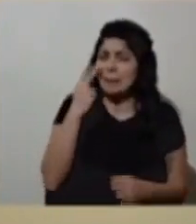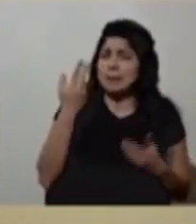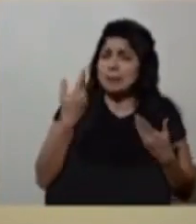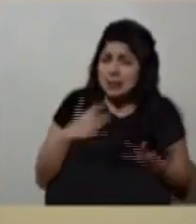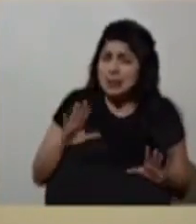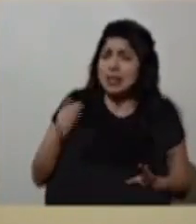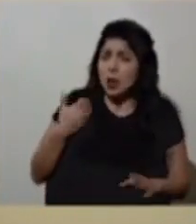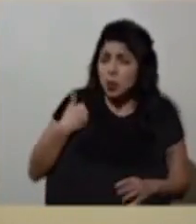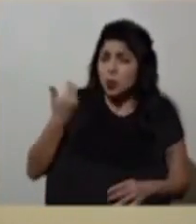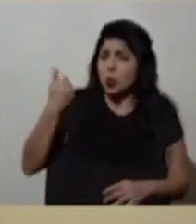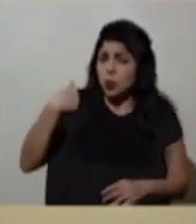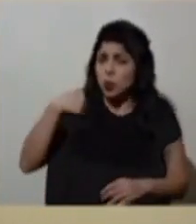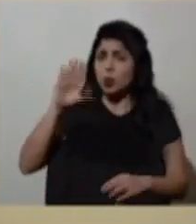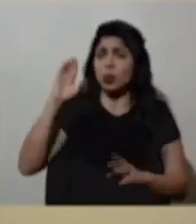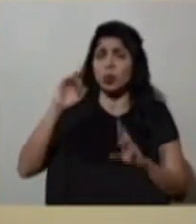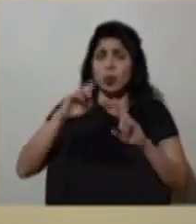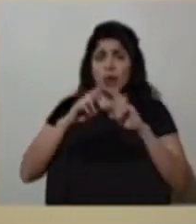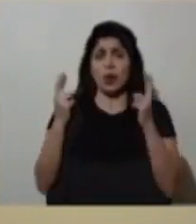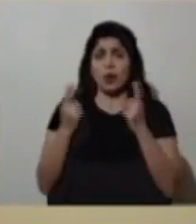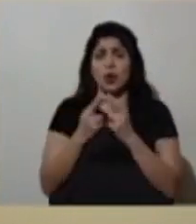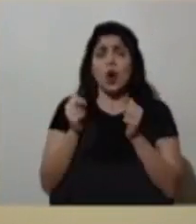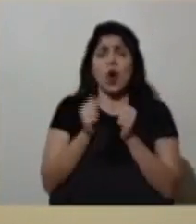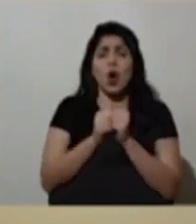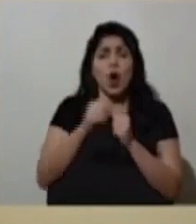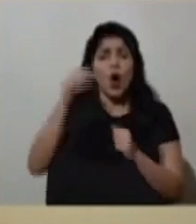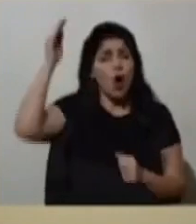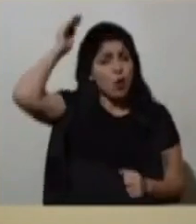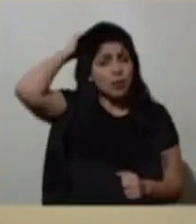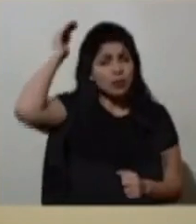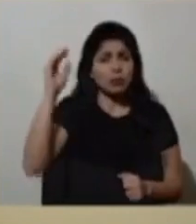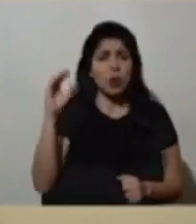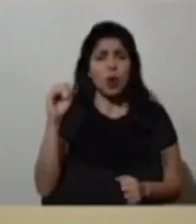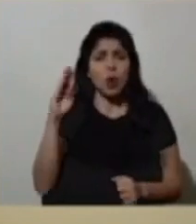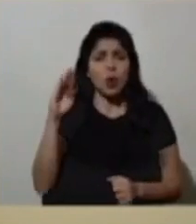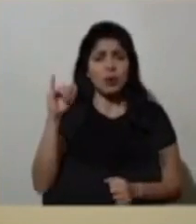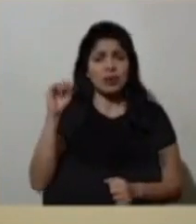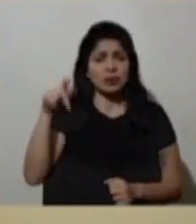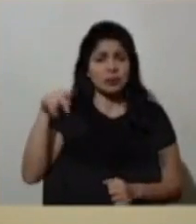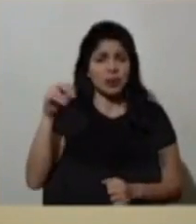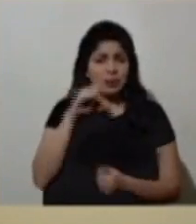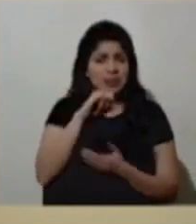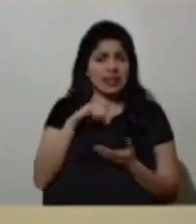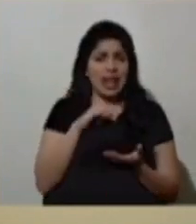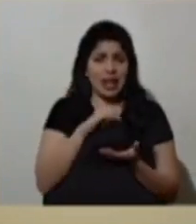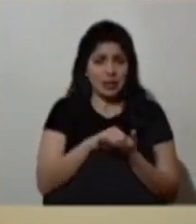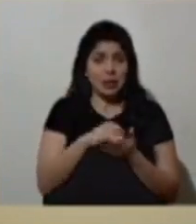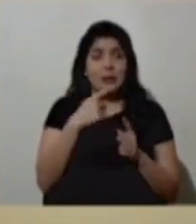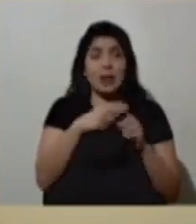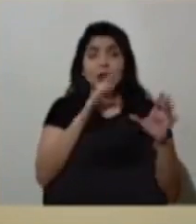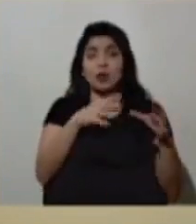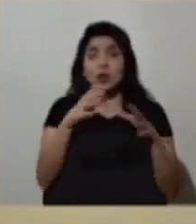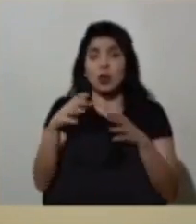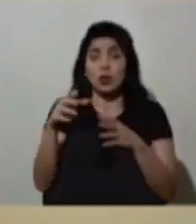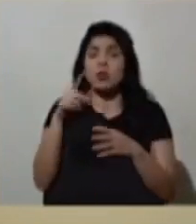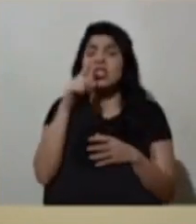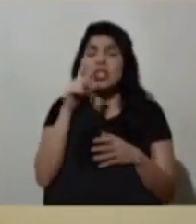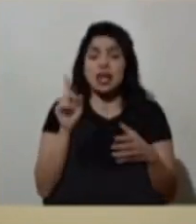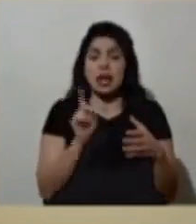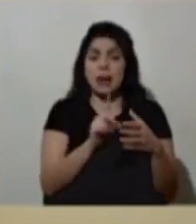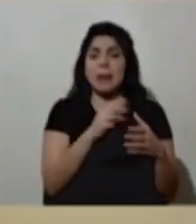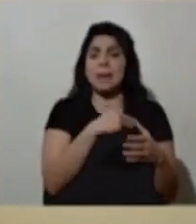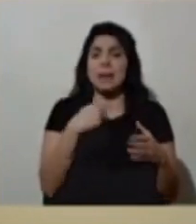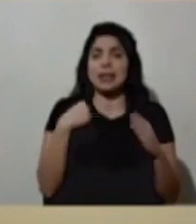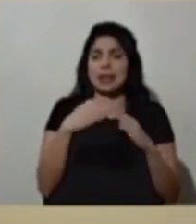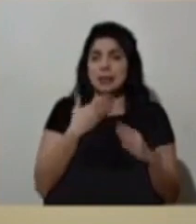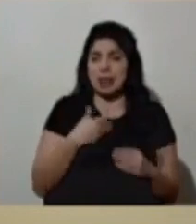reunión con el señor obispo de San José y con los sectores por parte de la ministra de la Presidencia. Esa fue